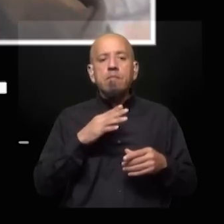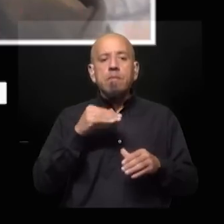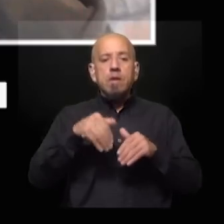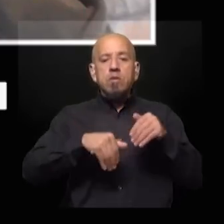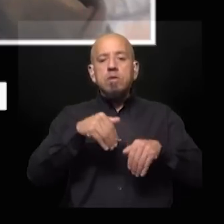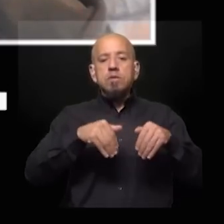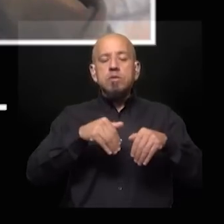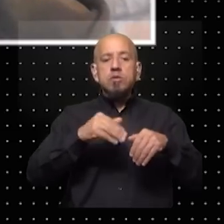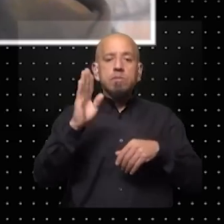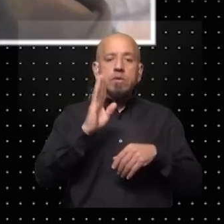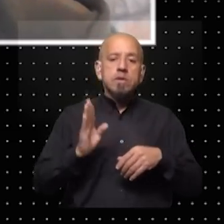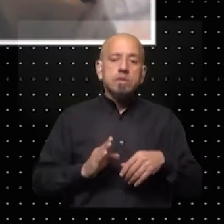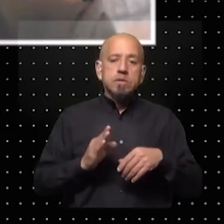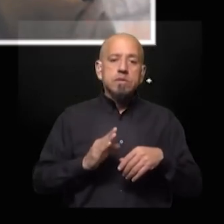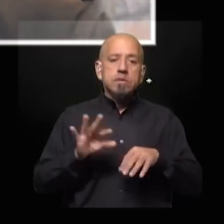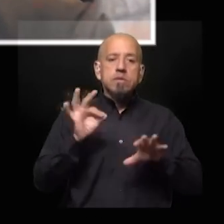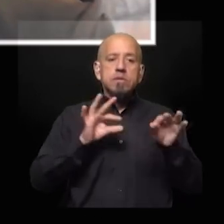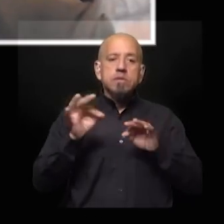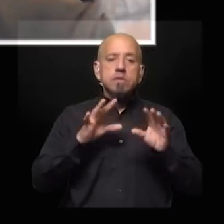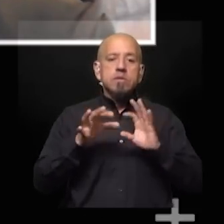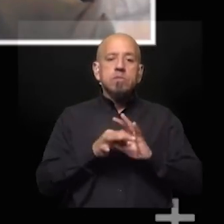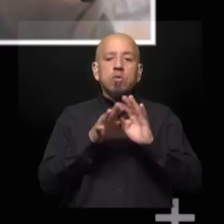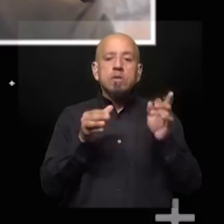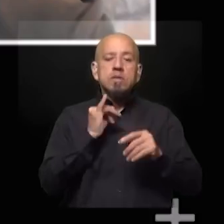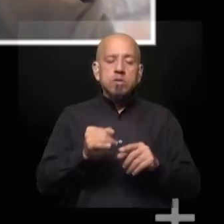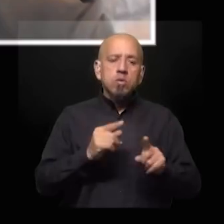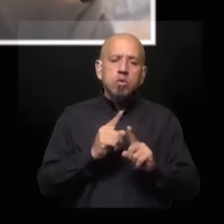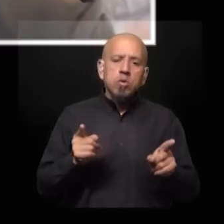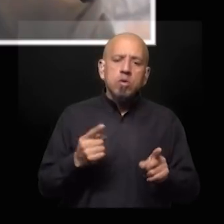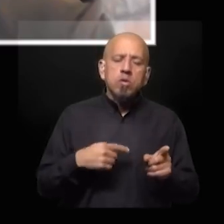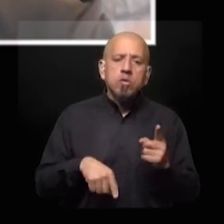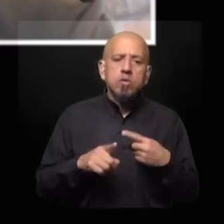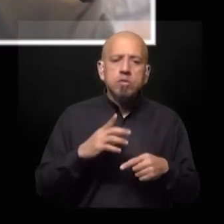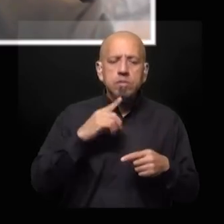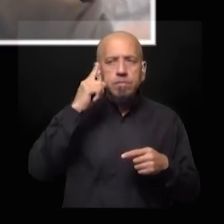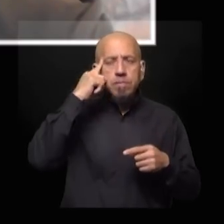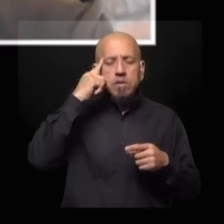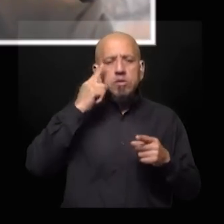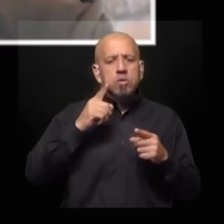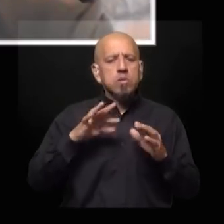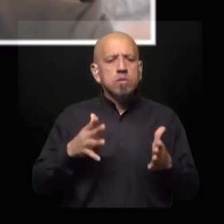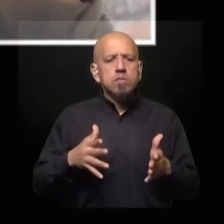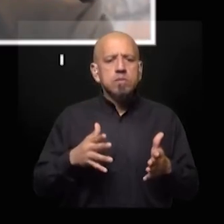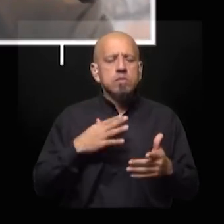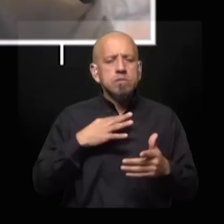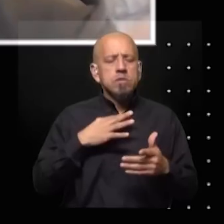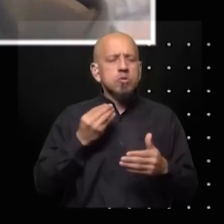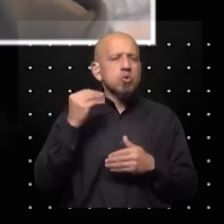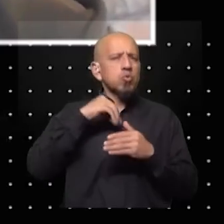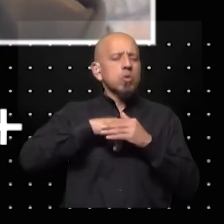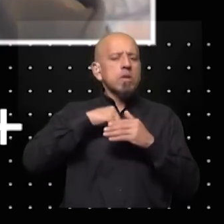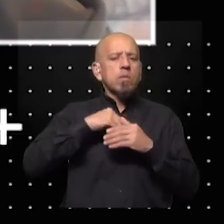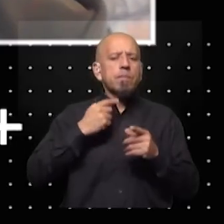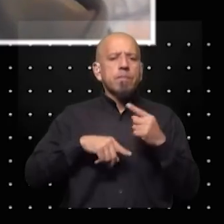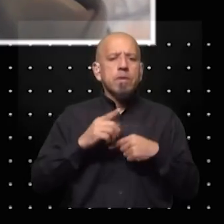también como se dio en Brasil donde se elige democracia sí democracia no y pienso es una cuestión netamente subjetiva pero que quizás no